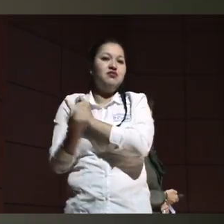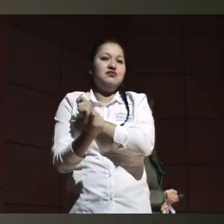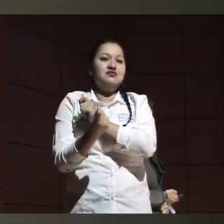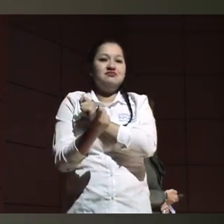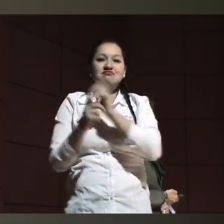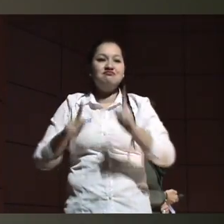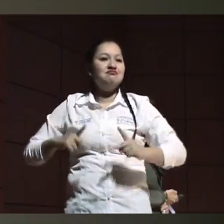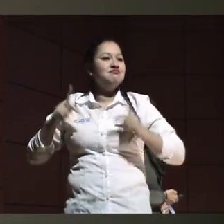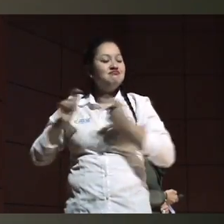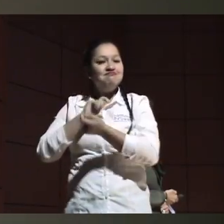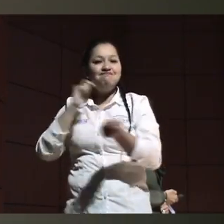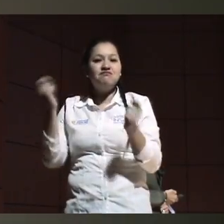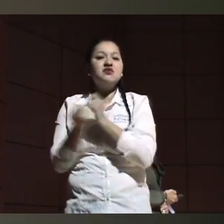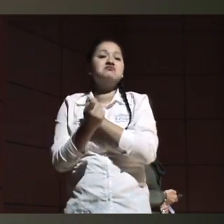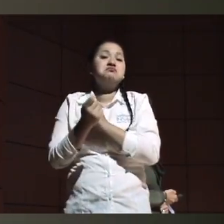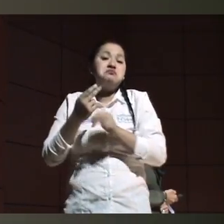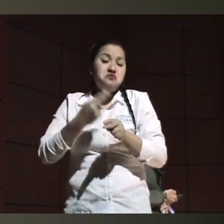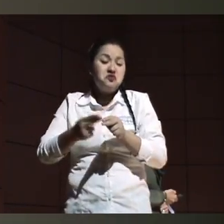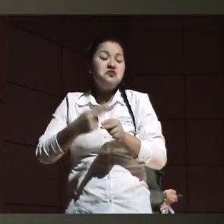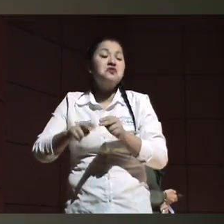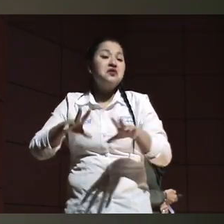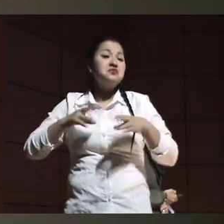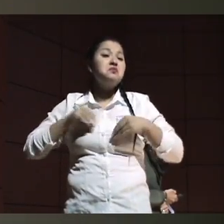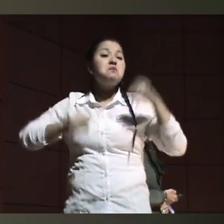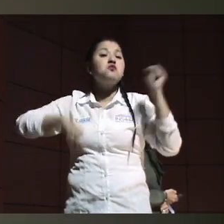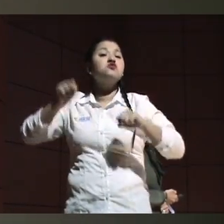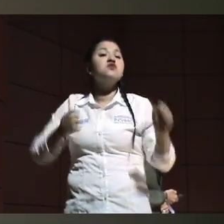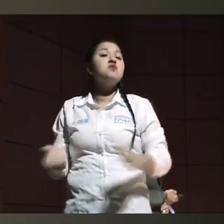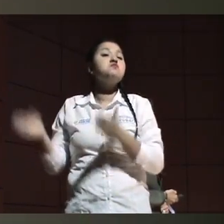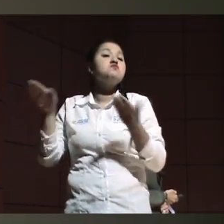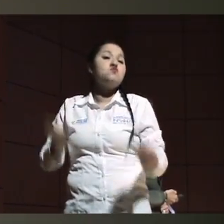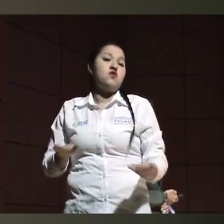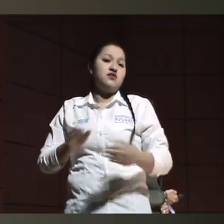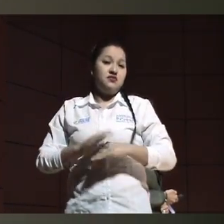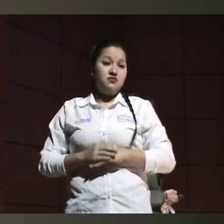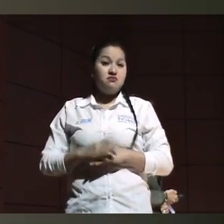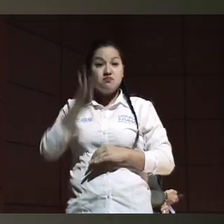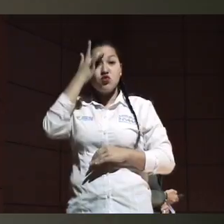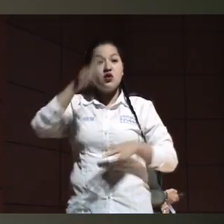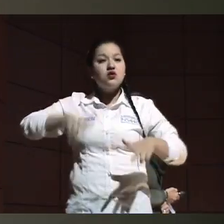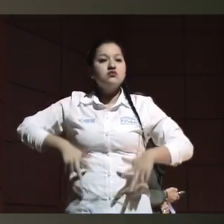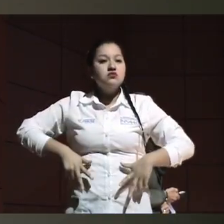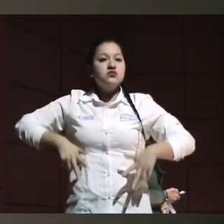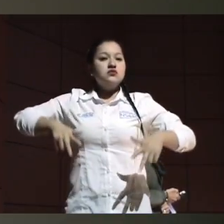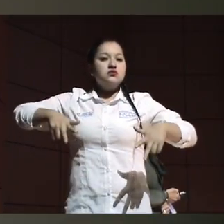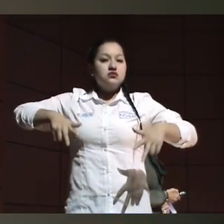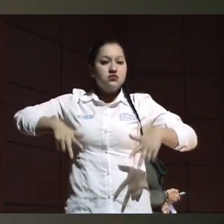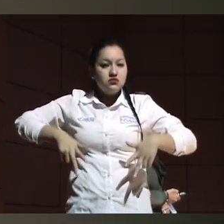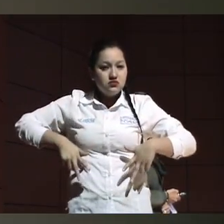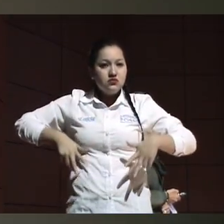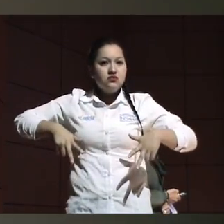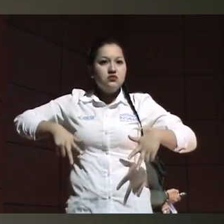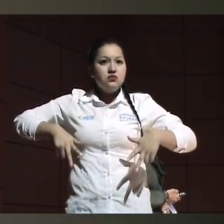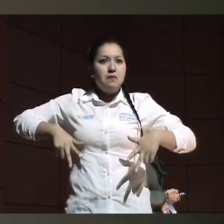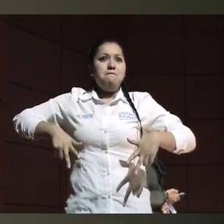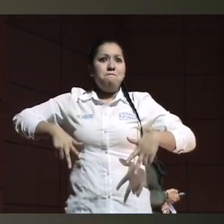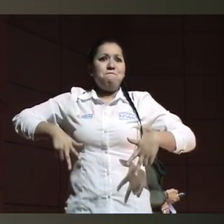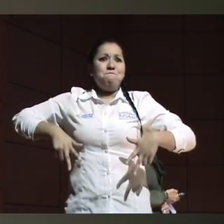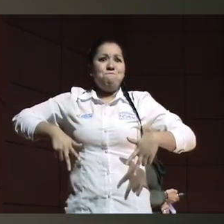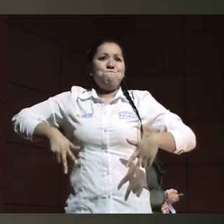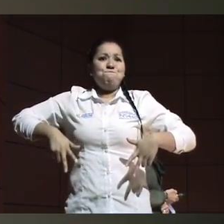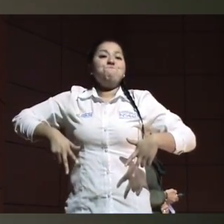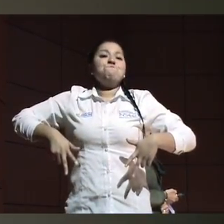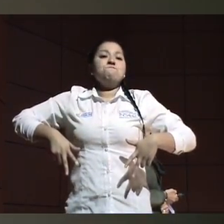Digo, ¿por qué a la certeza de la muerte? Porque en cualquier momento me puede afectar la parte pulmonar, entonces puedo fallecer de